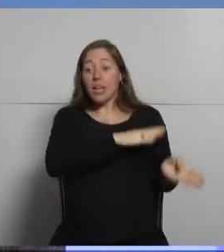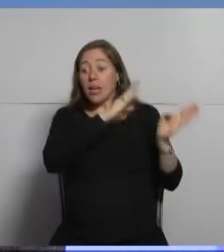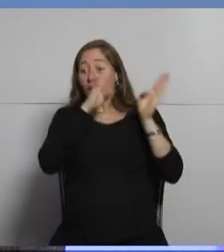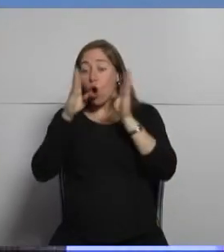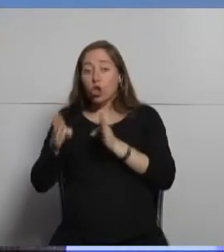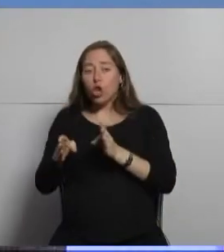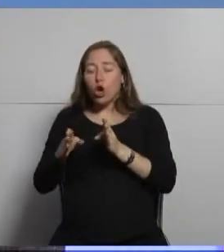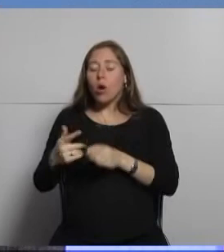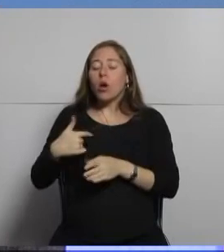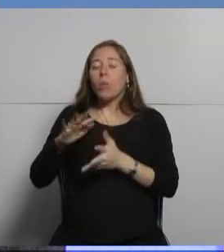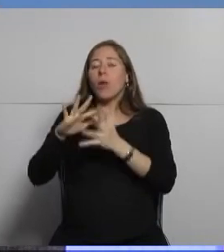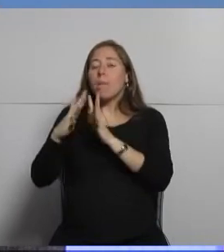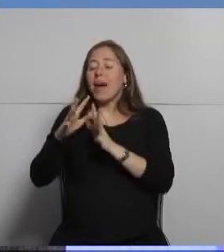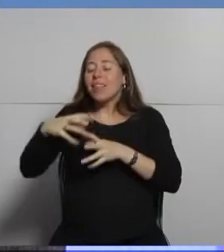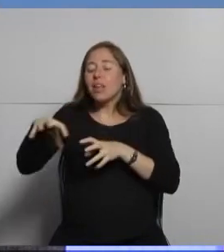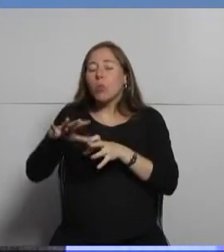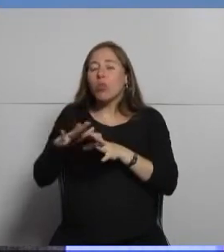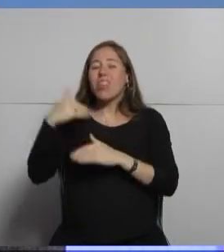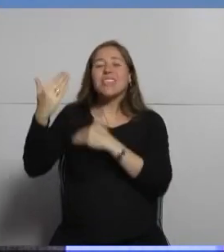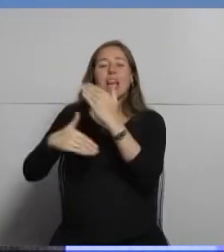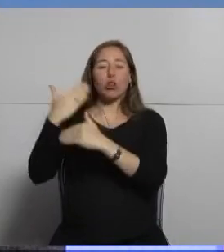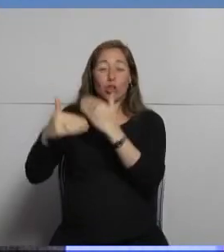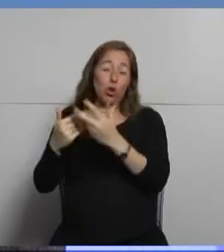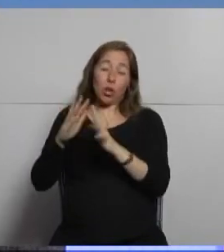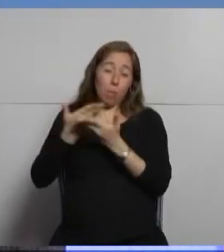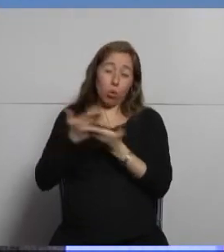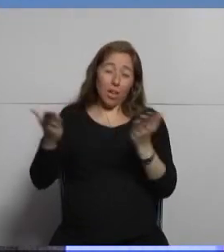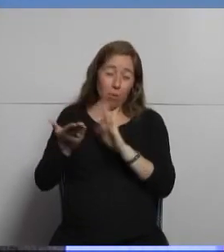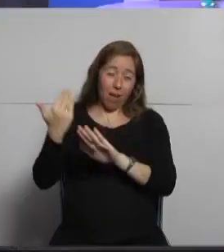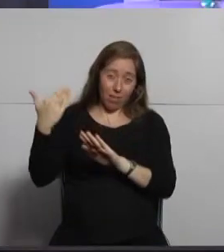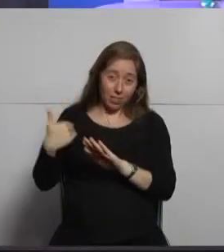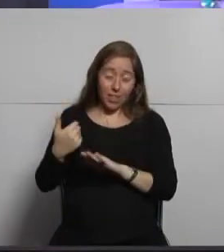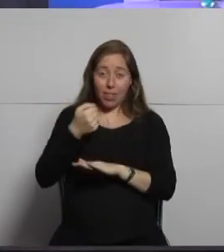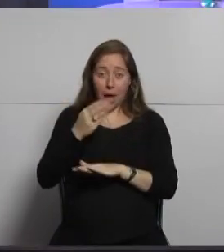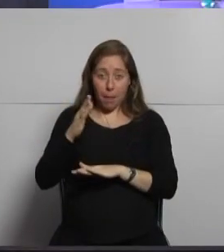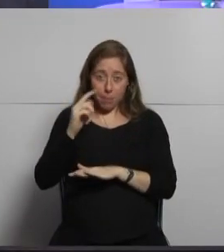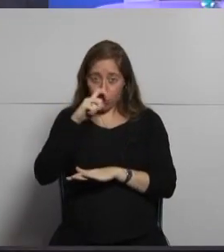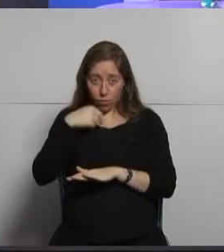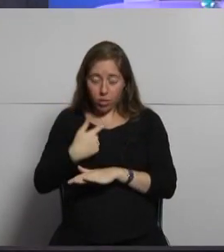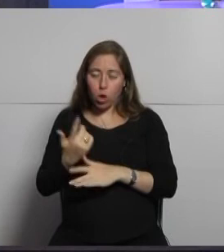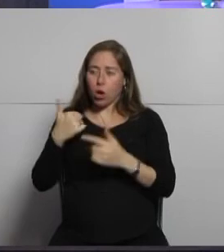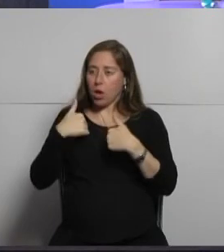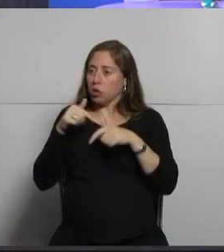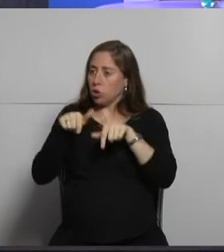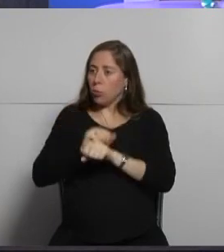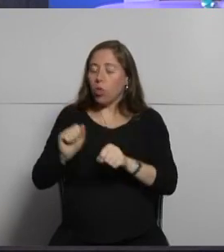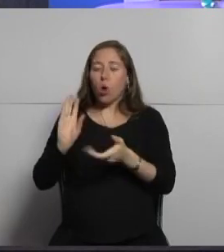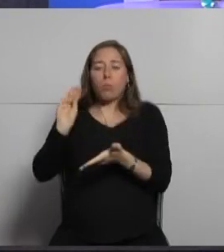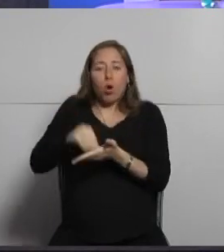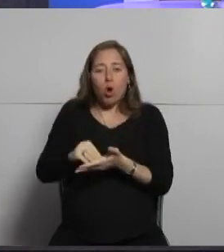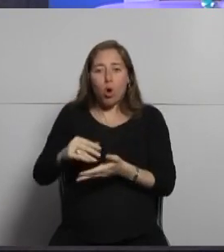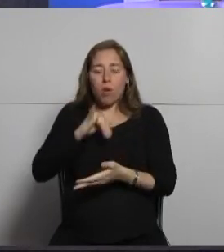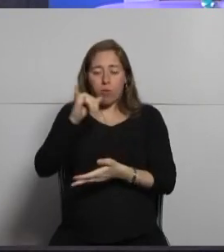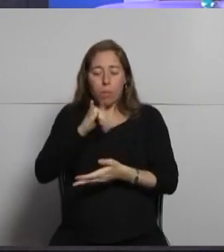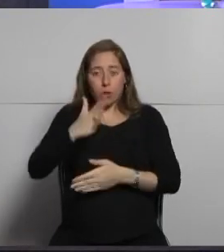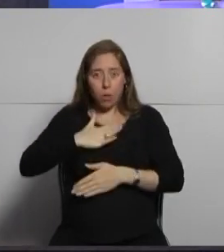que es básicamente lo que le estaba mostrando hoy de Montevideo API desde ahí te podés autenticar y podés obtener tus